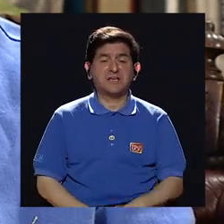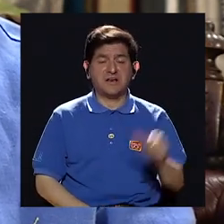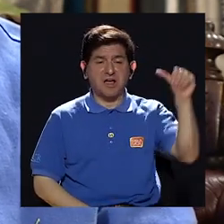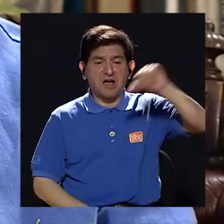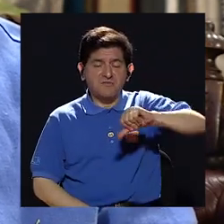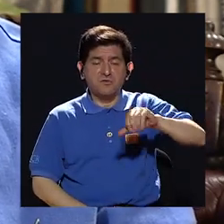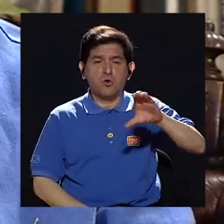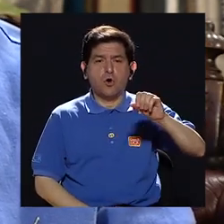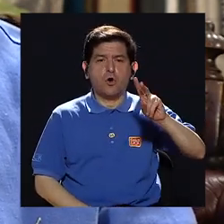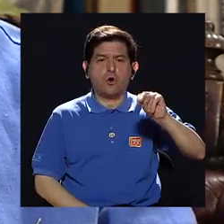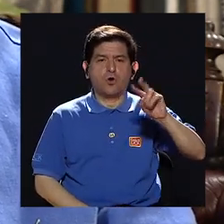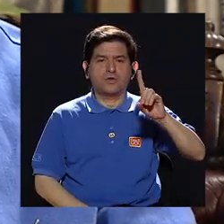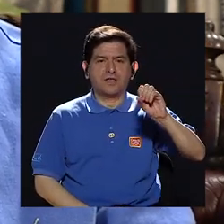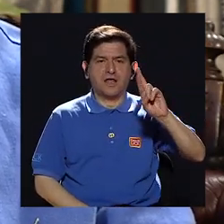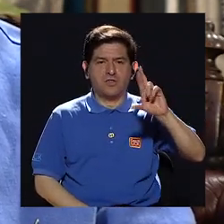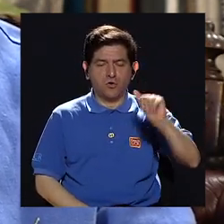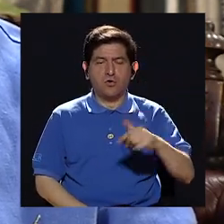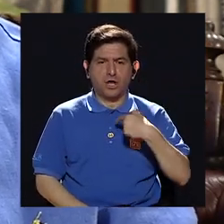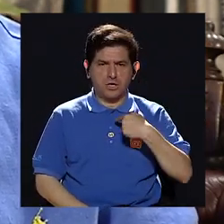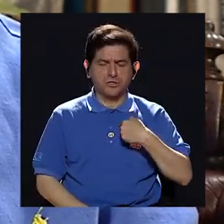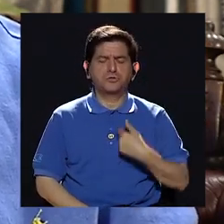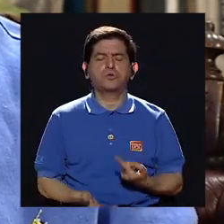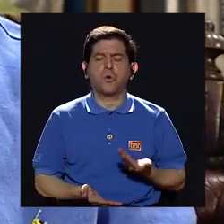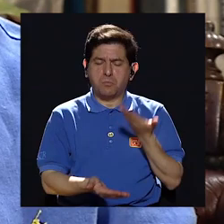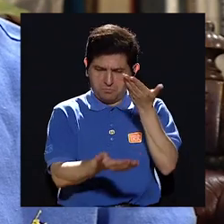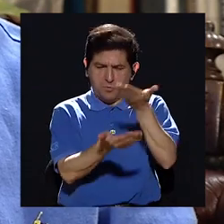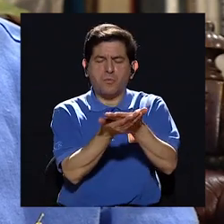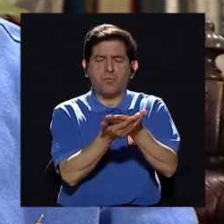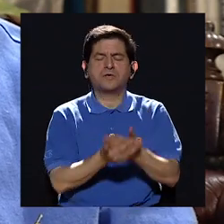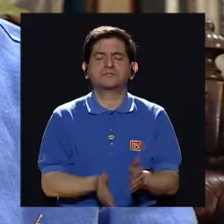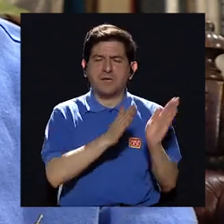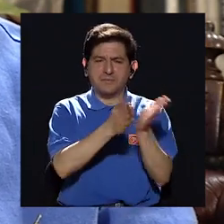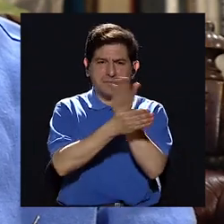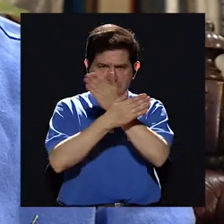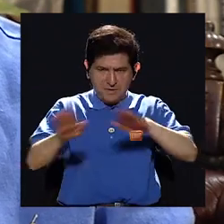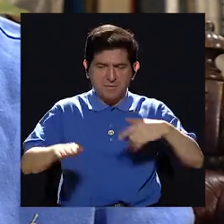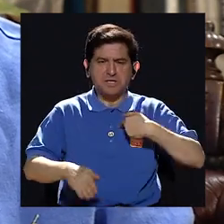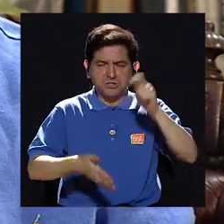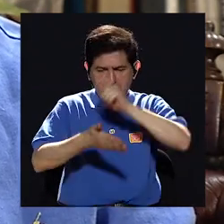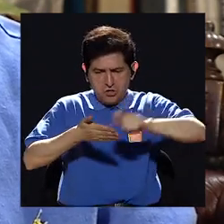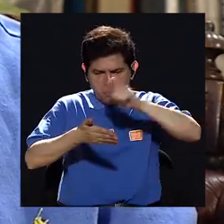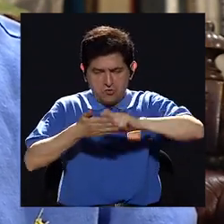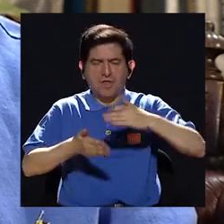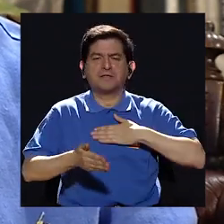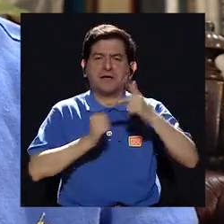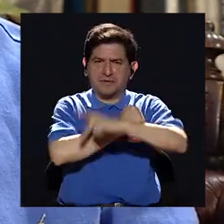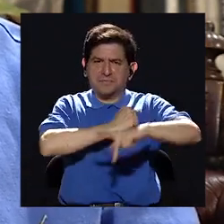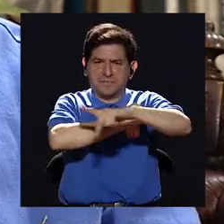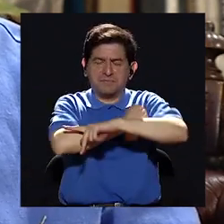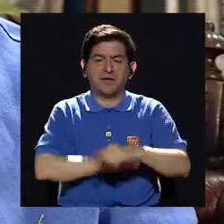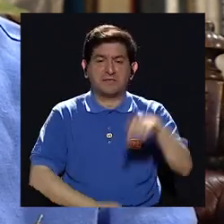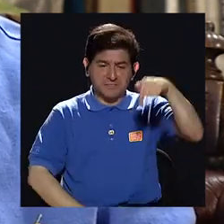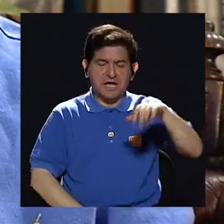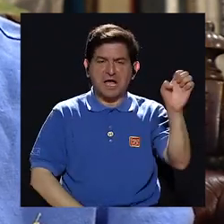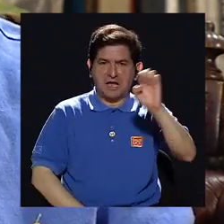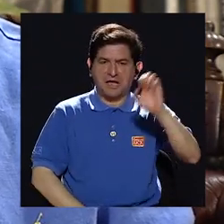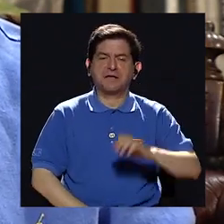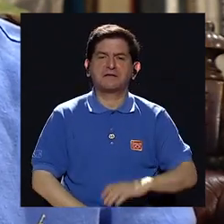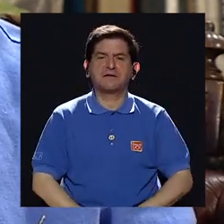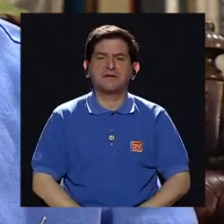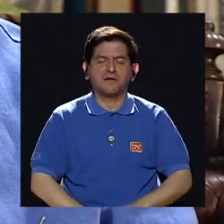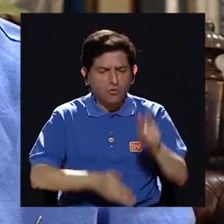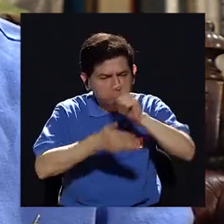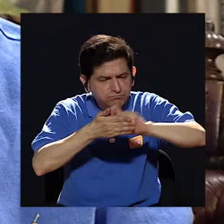voy a presentar un plan de paz, vicepresidente, y voy a mi país a redactarlo. Y vinimos aquí en enero,